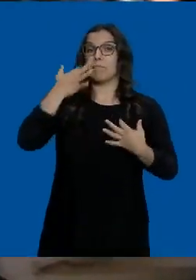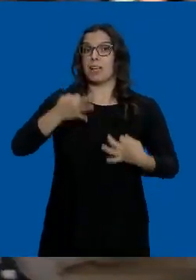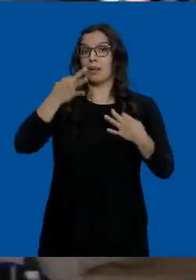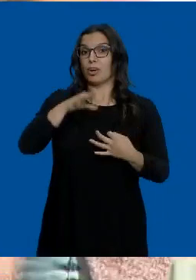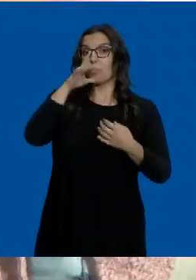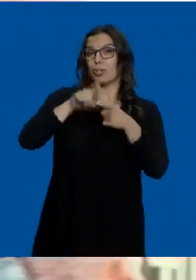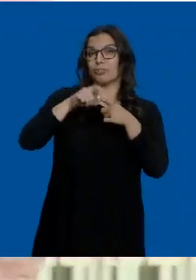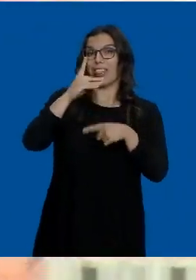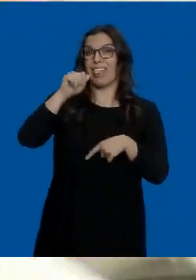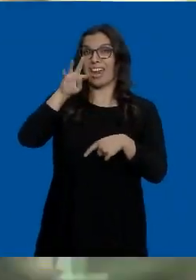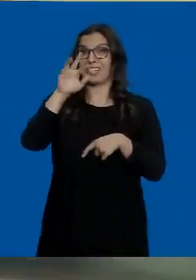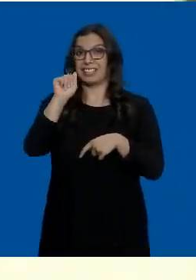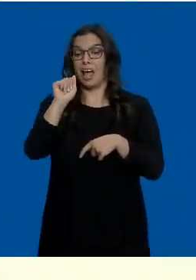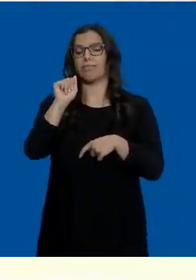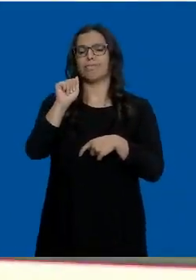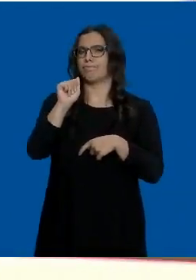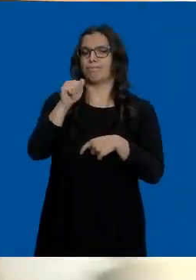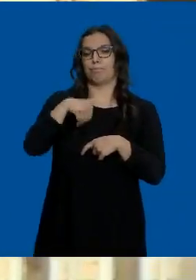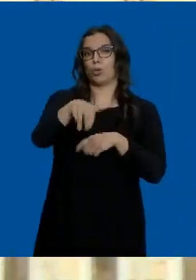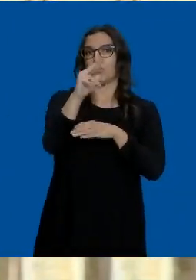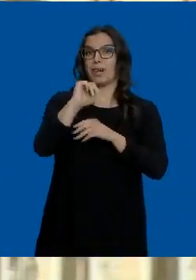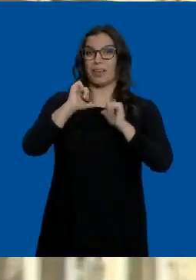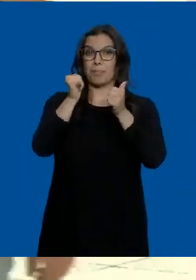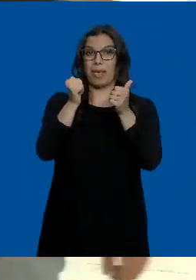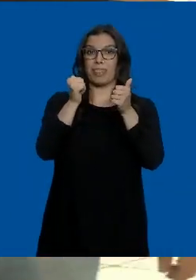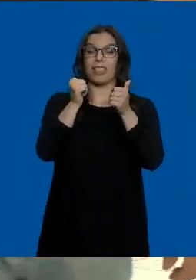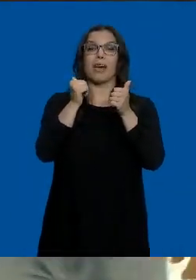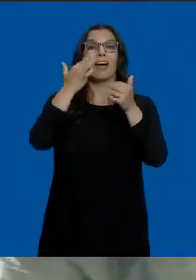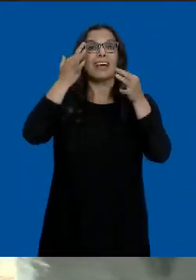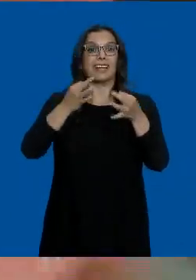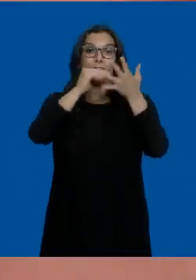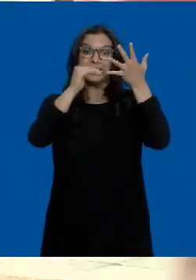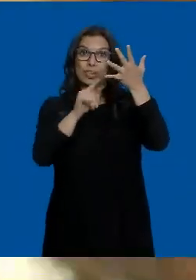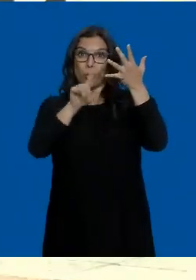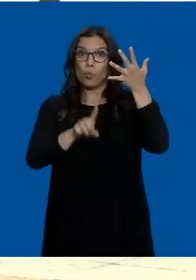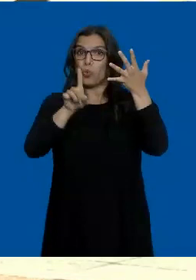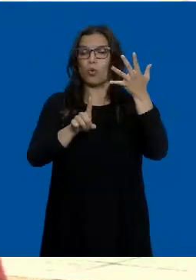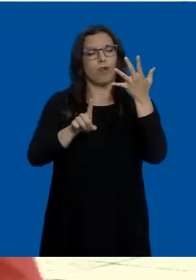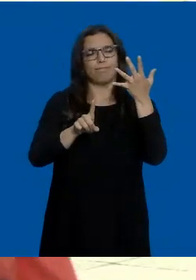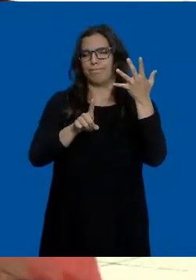ponen en duda que la comunidad pueda entrar este viernes en la tan ansiada nueva normalidad.